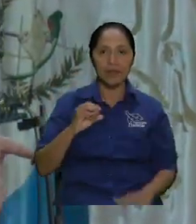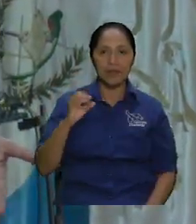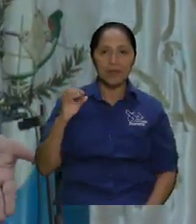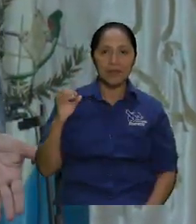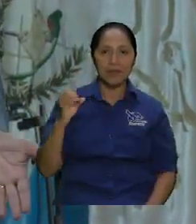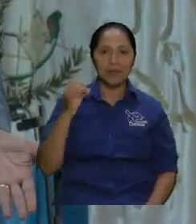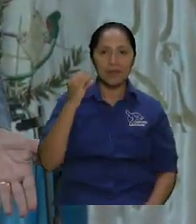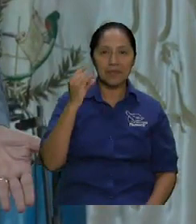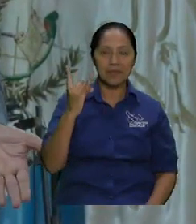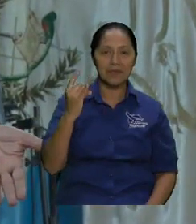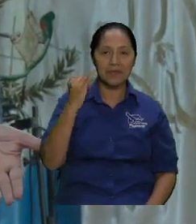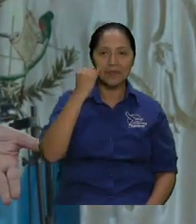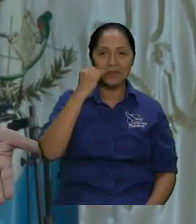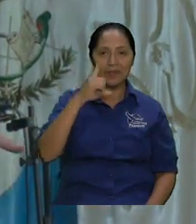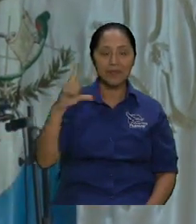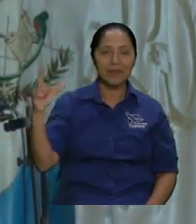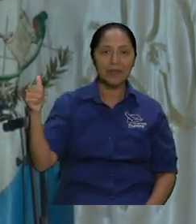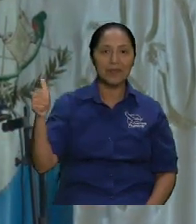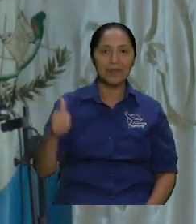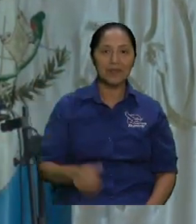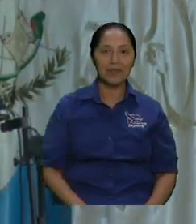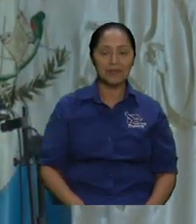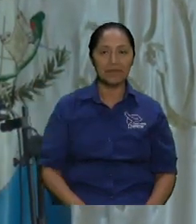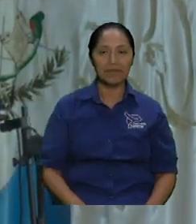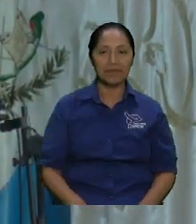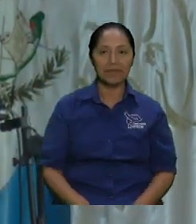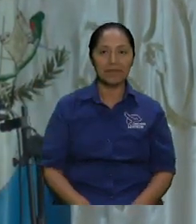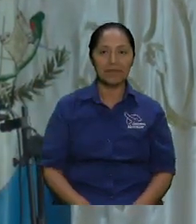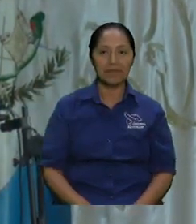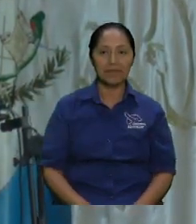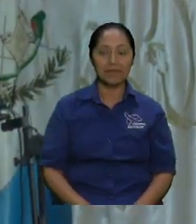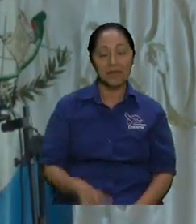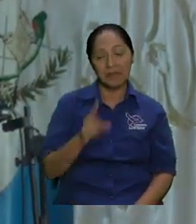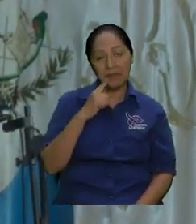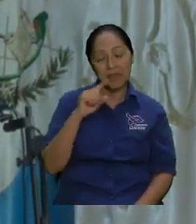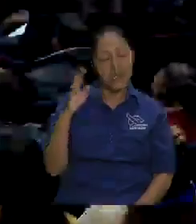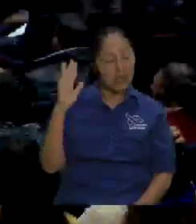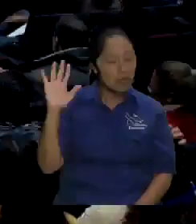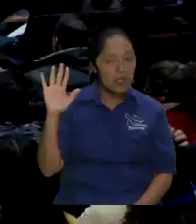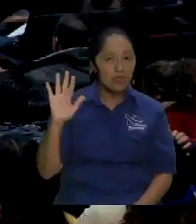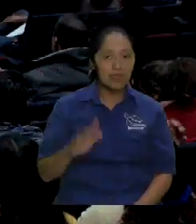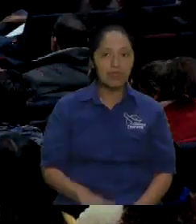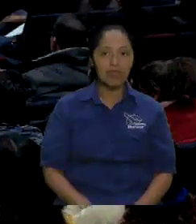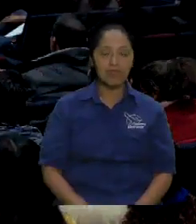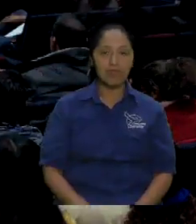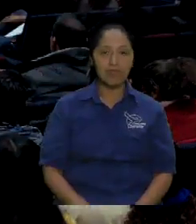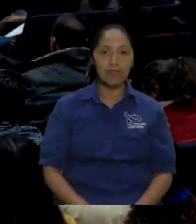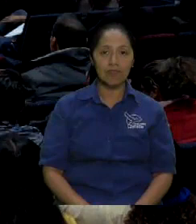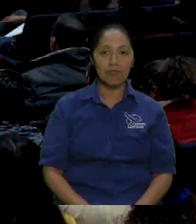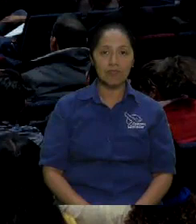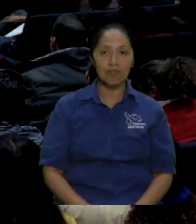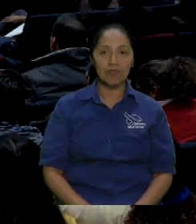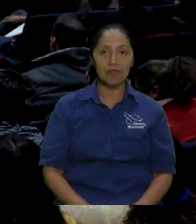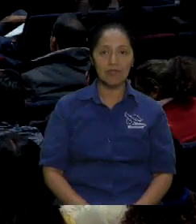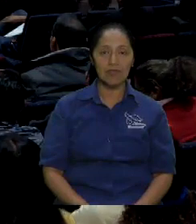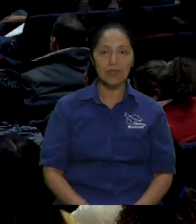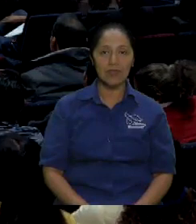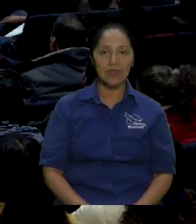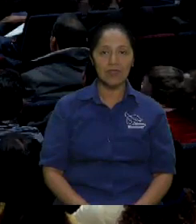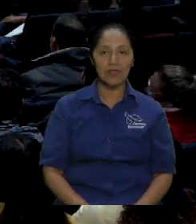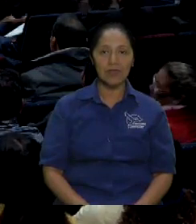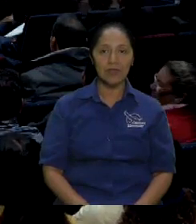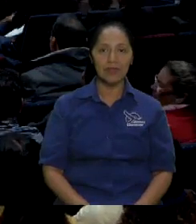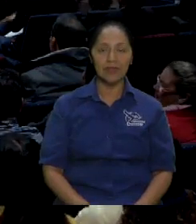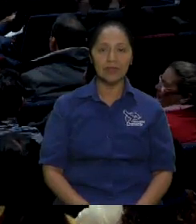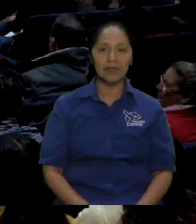que tiene así le dicen yo le ¿ustedes por qué no aprenden a hablar español? les digo yo